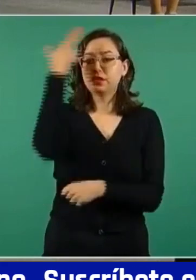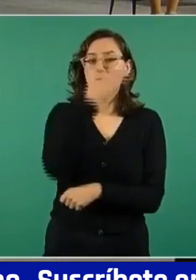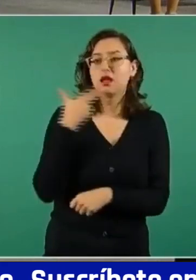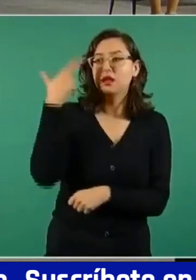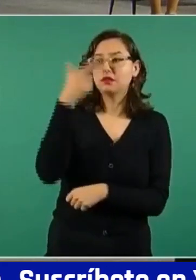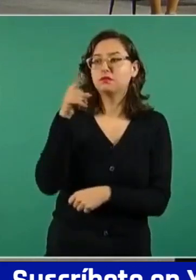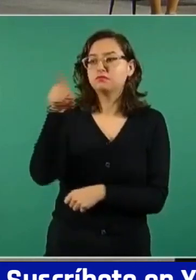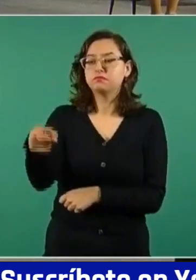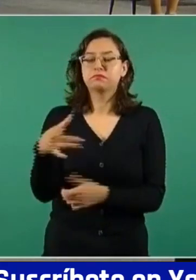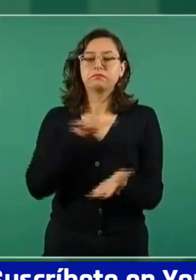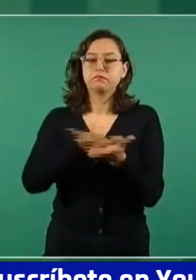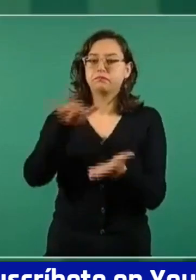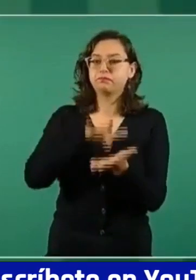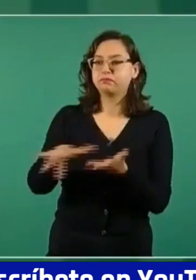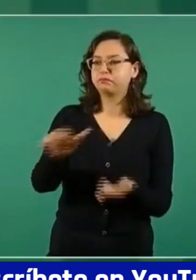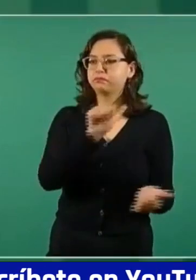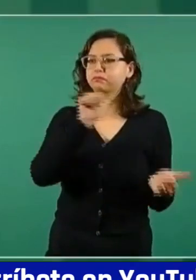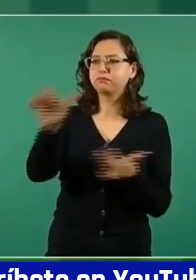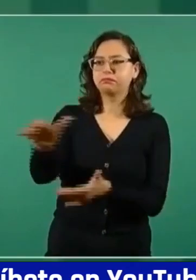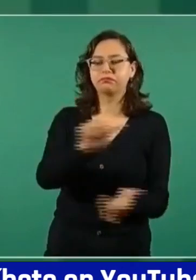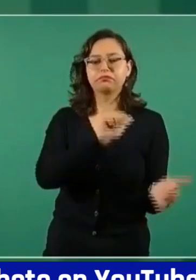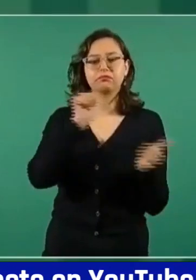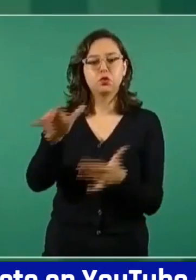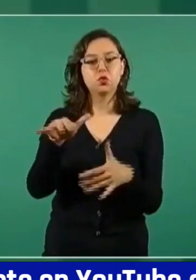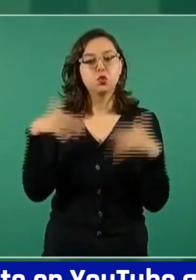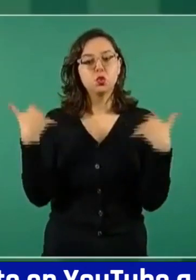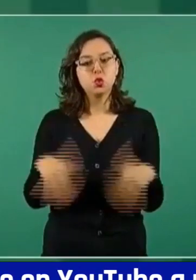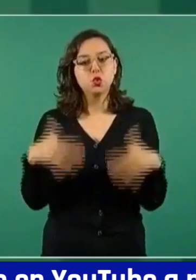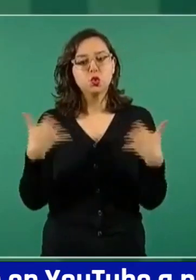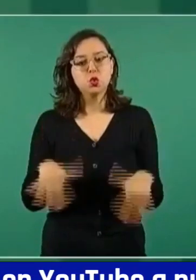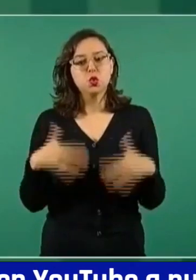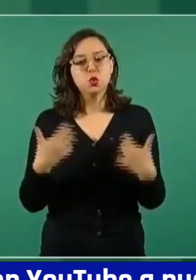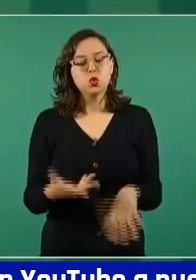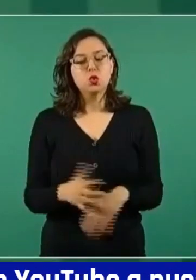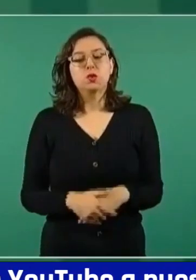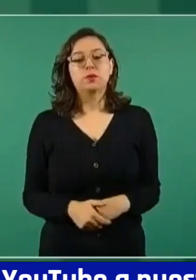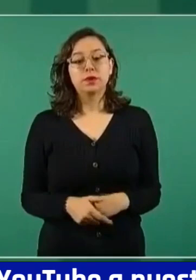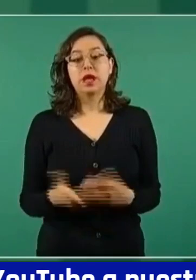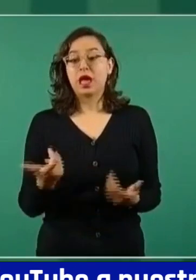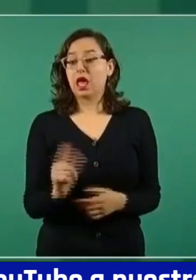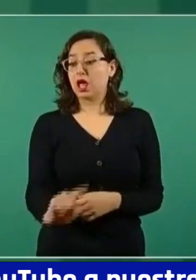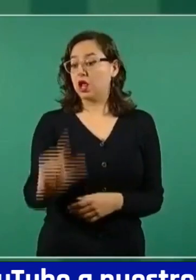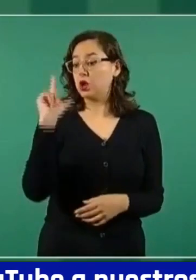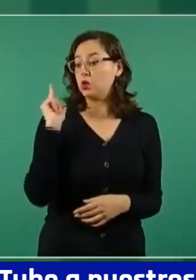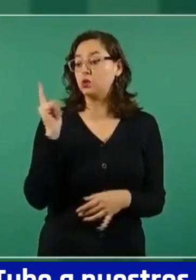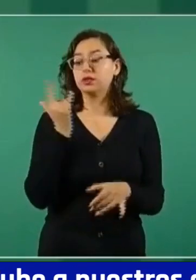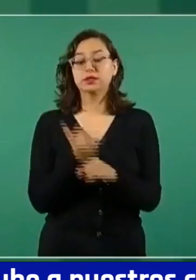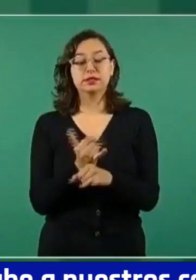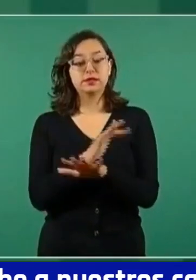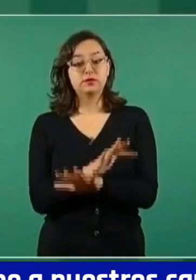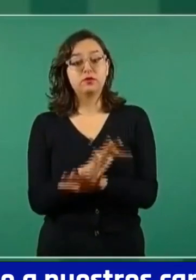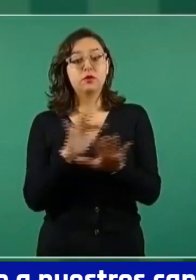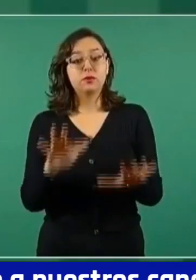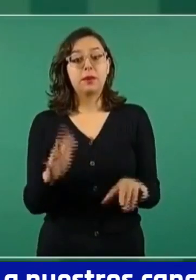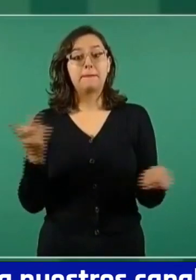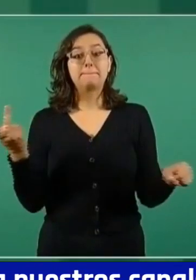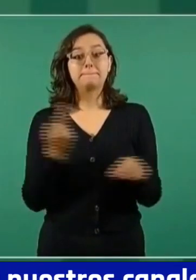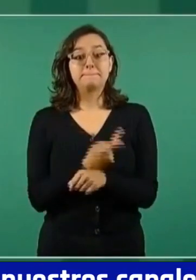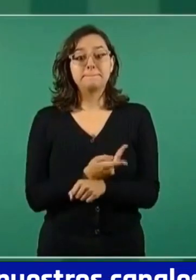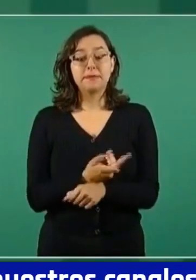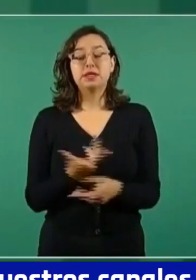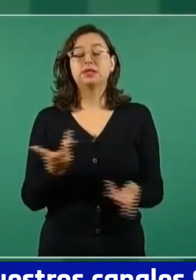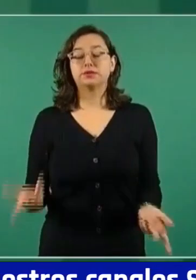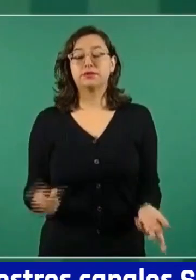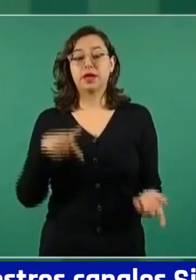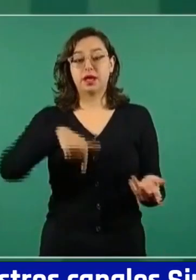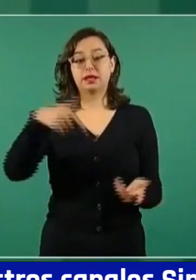extraordinaria. El pasado lunes informé a la población y a ustedes que salieron de la Ciudad de